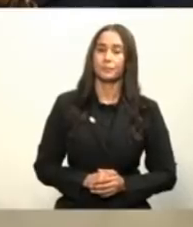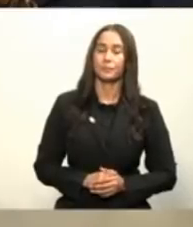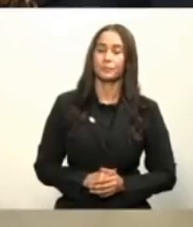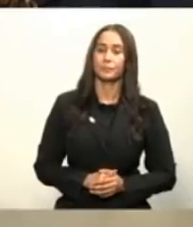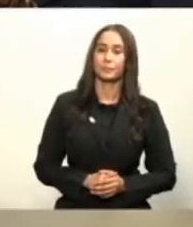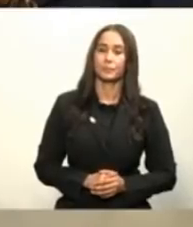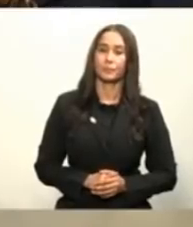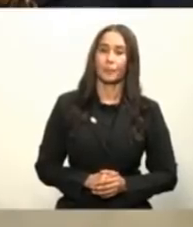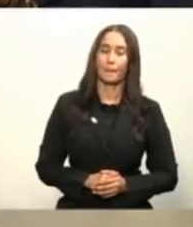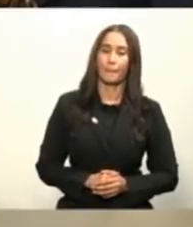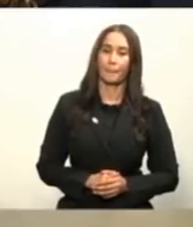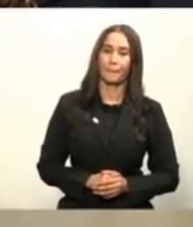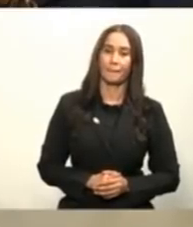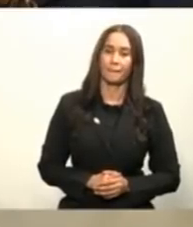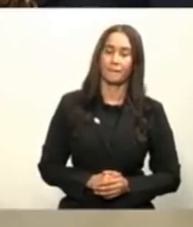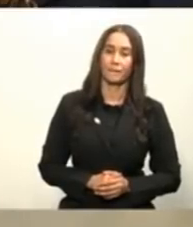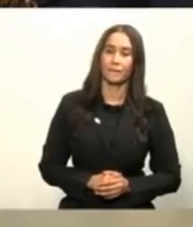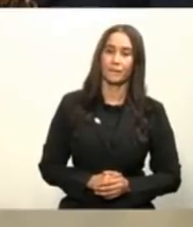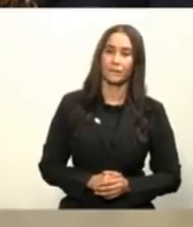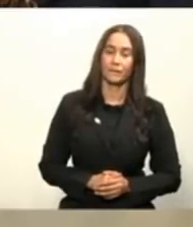perdón sobre el tema de